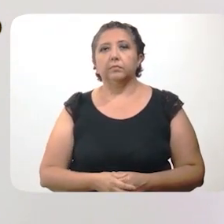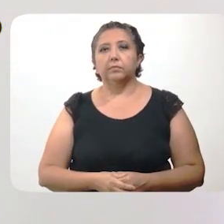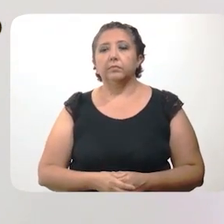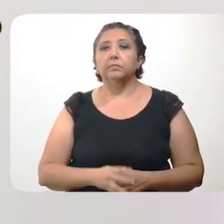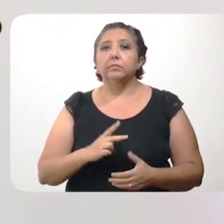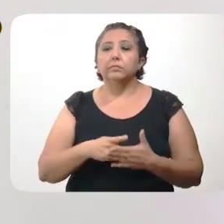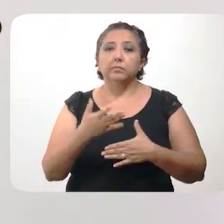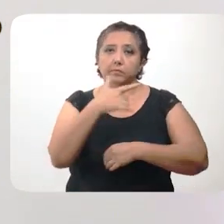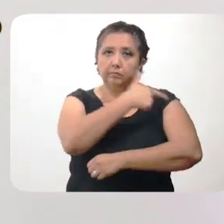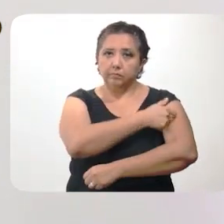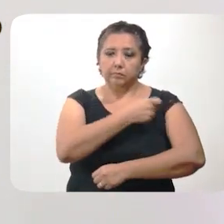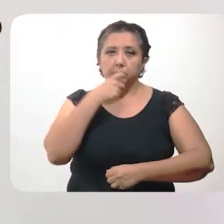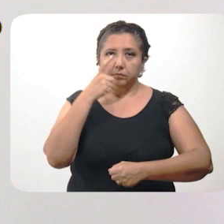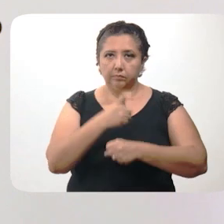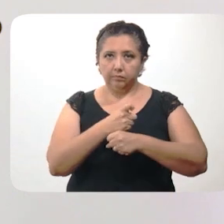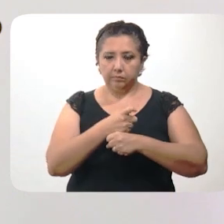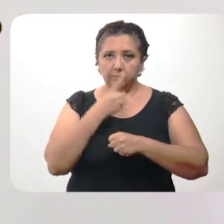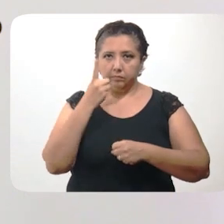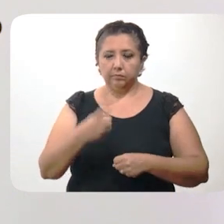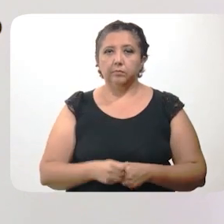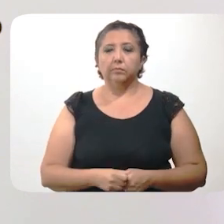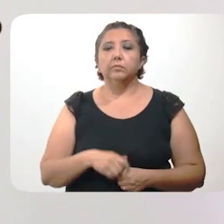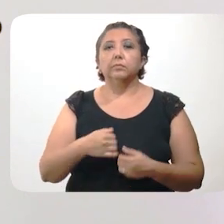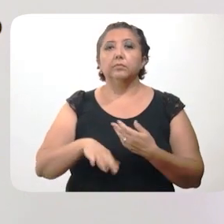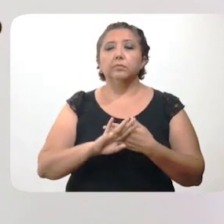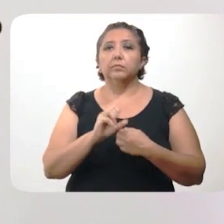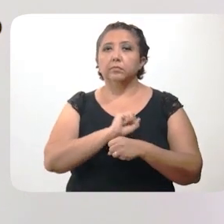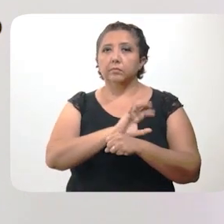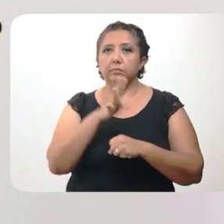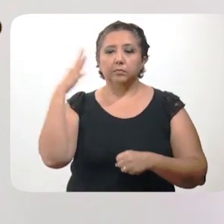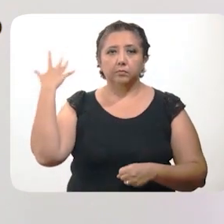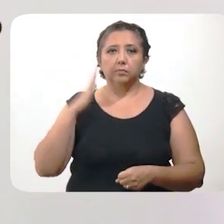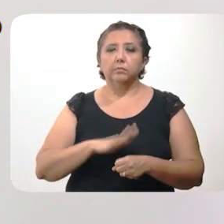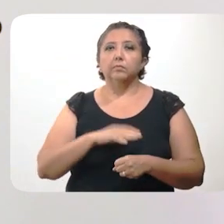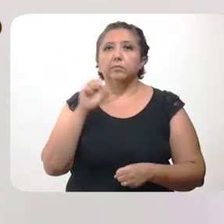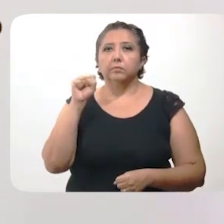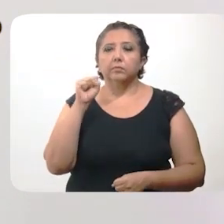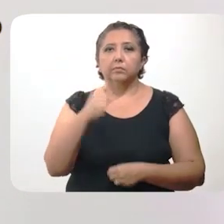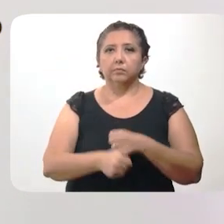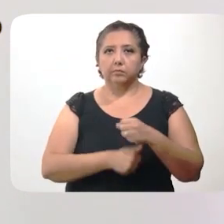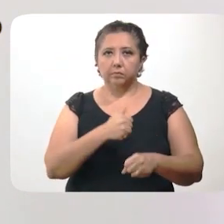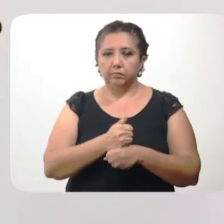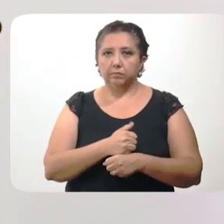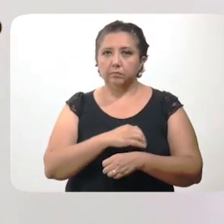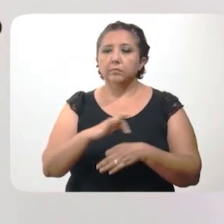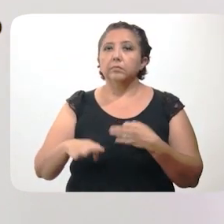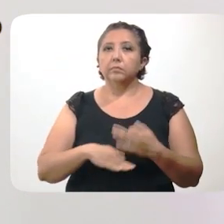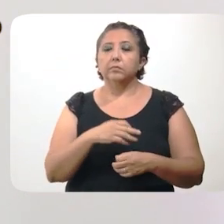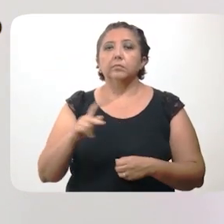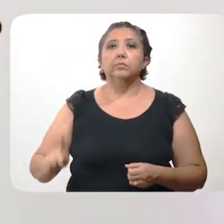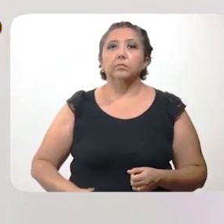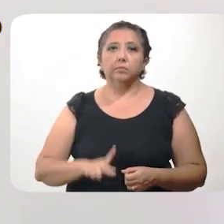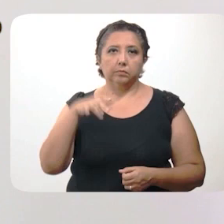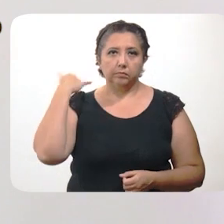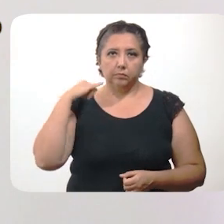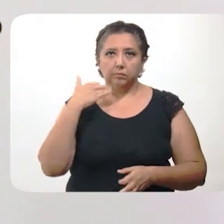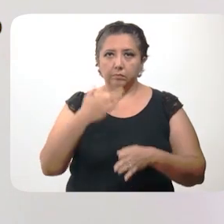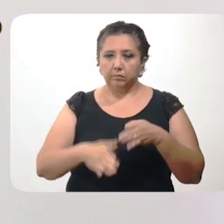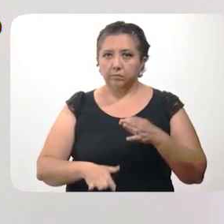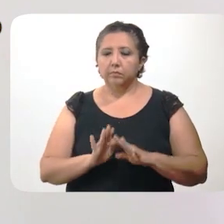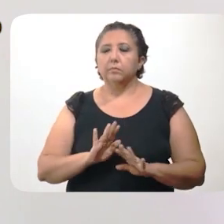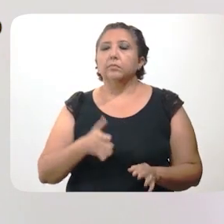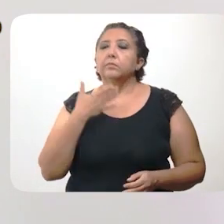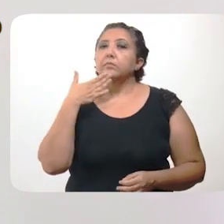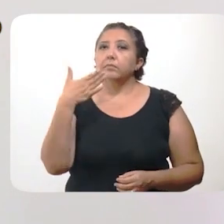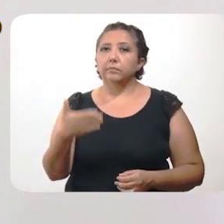El proceso de vacunación de la primera dosis de la vacuna contra el coronavirus a adultos mayores de 60 años en todos los municipios de Yucatán concluyó de